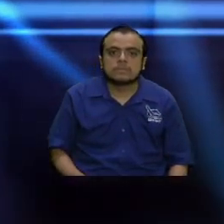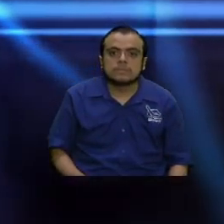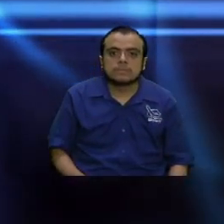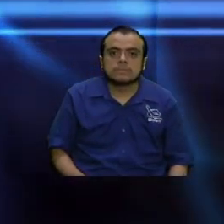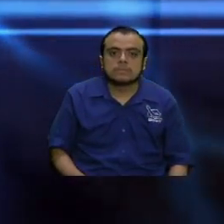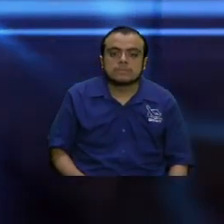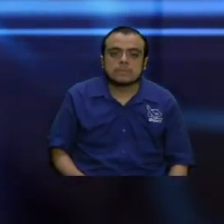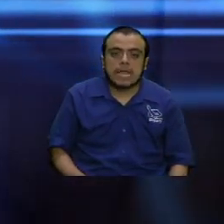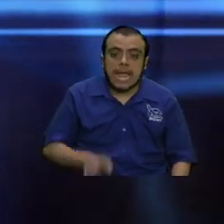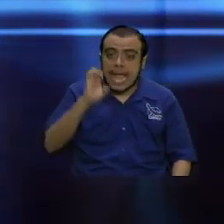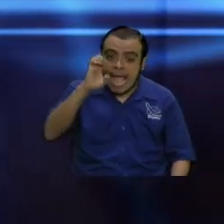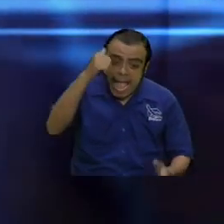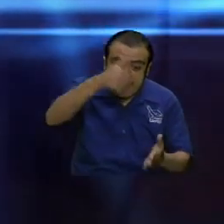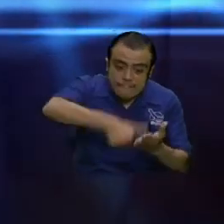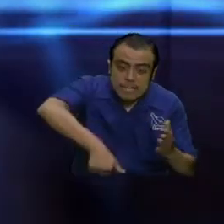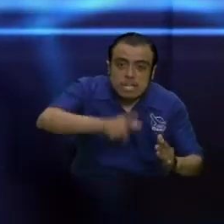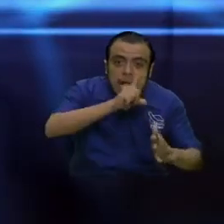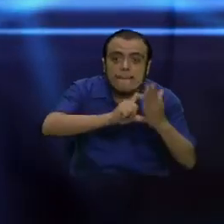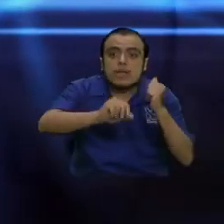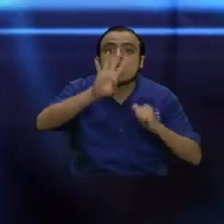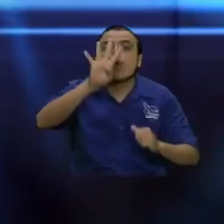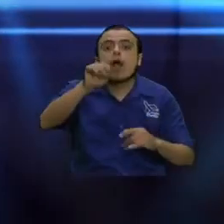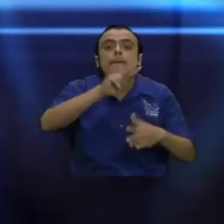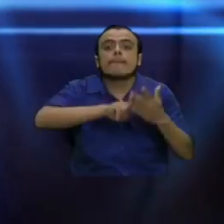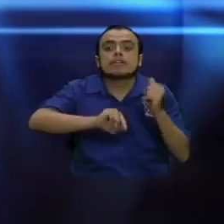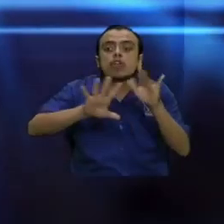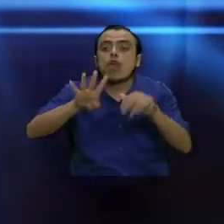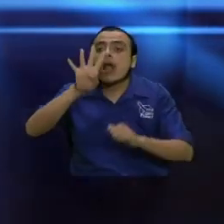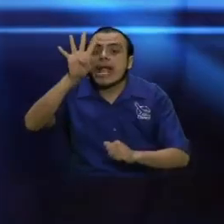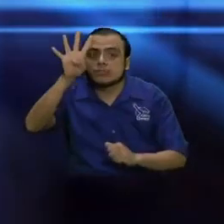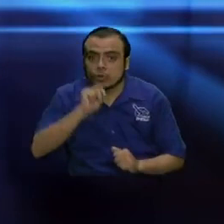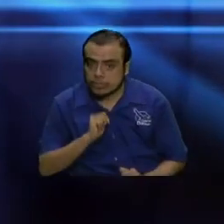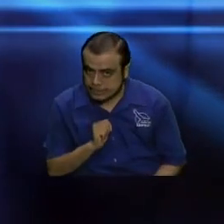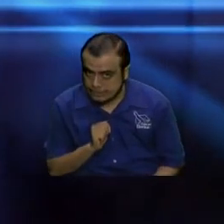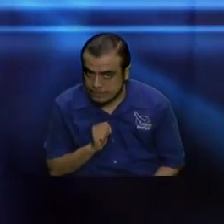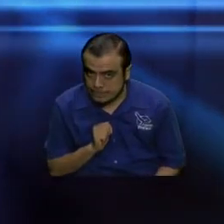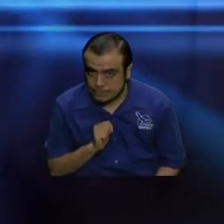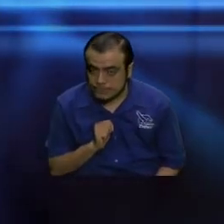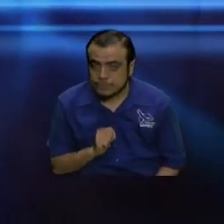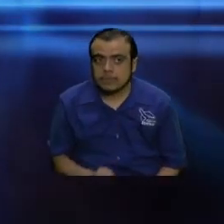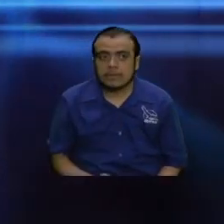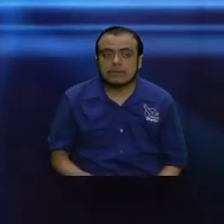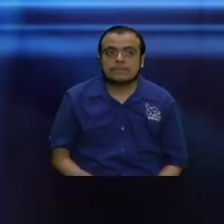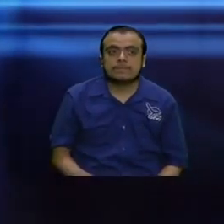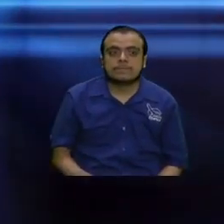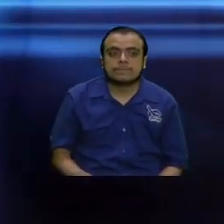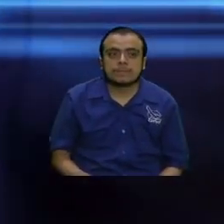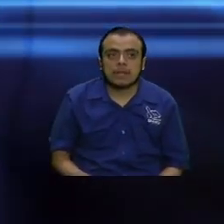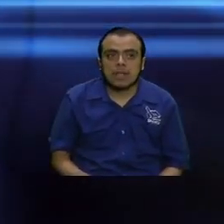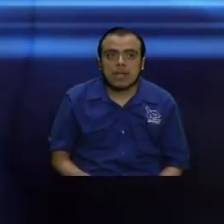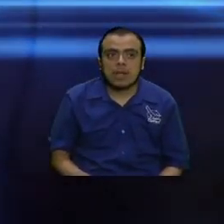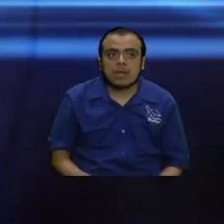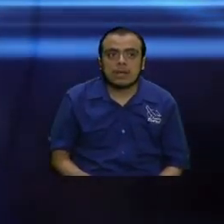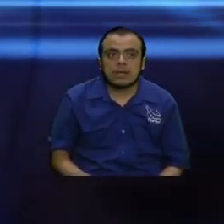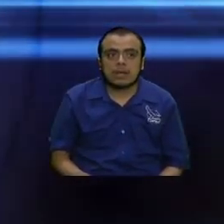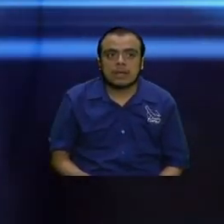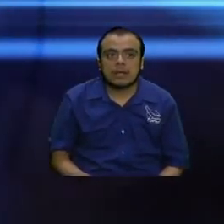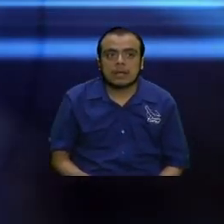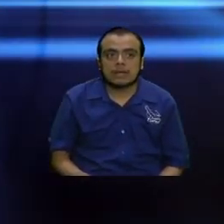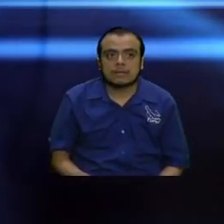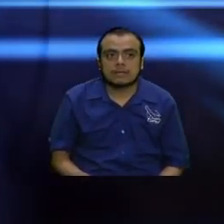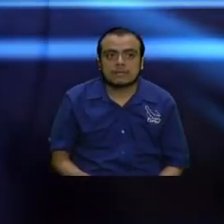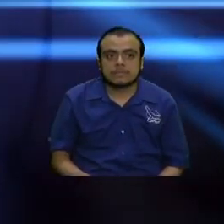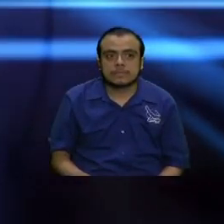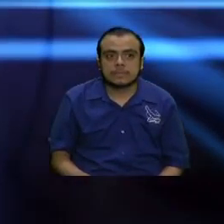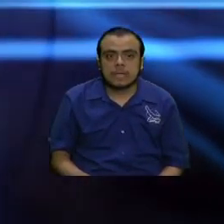Entonces dice, Efesios capítulo 4, versículo 14, que es el que le acabo de leer para que no seamos acudidos por las olas llevadas de aquí para allá por todo viento de doctrina.